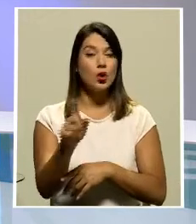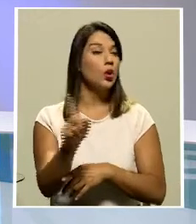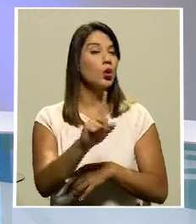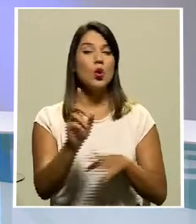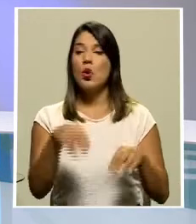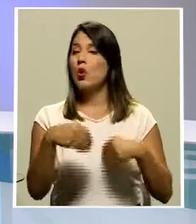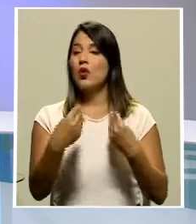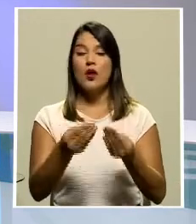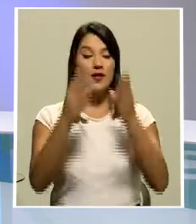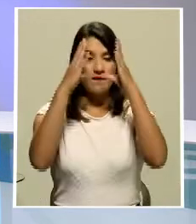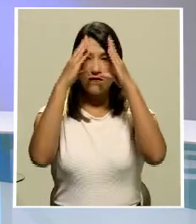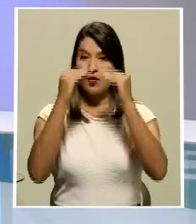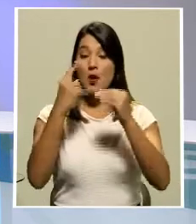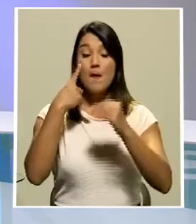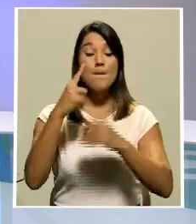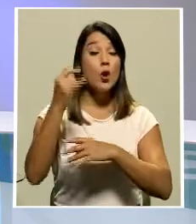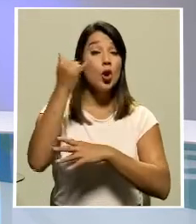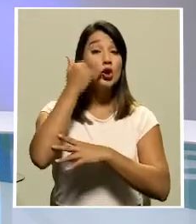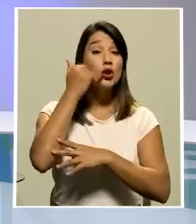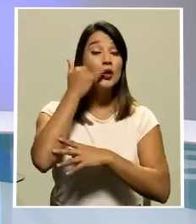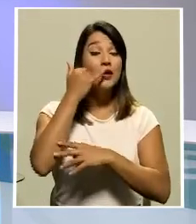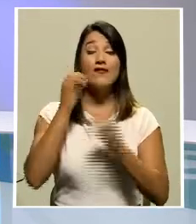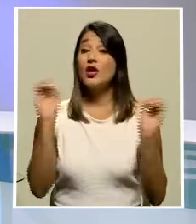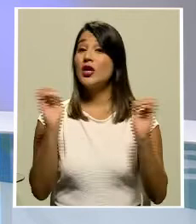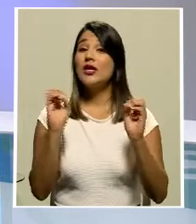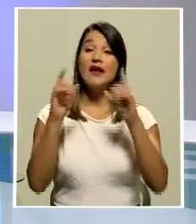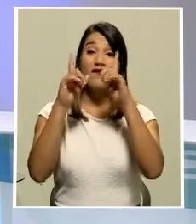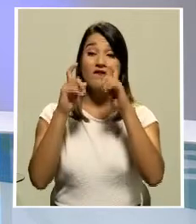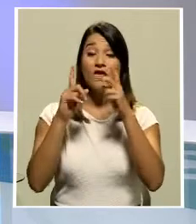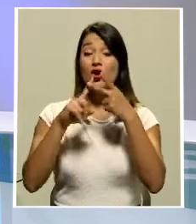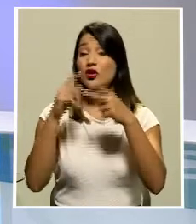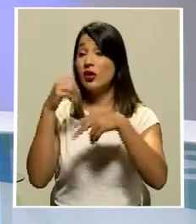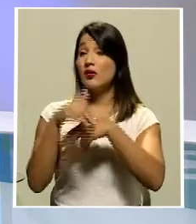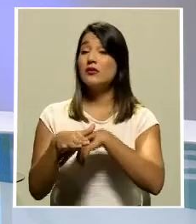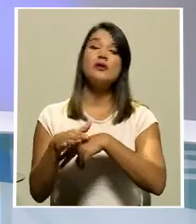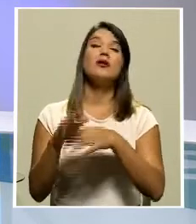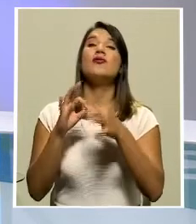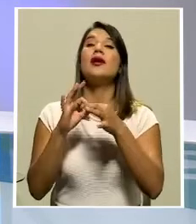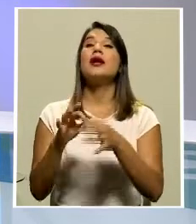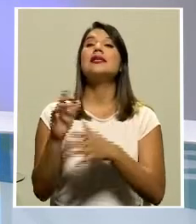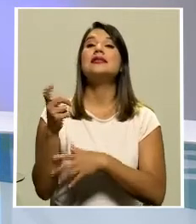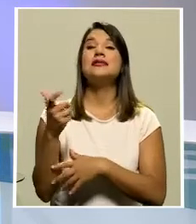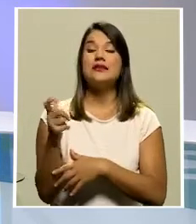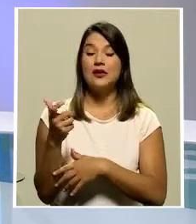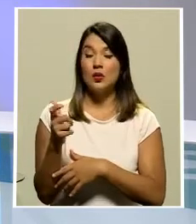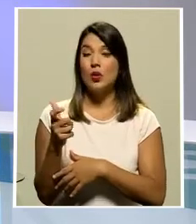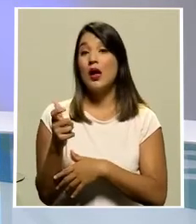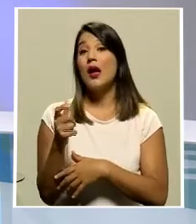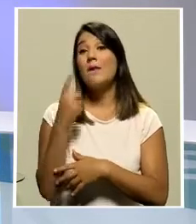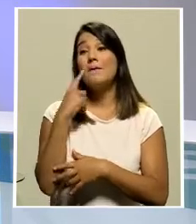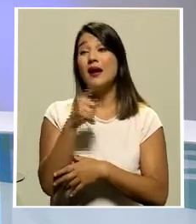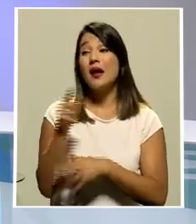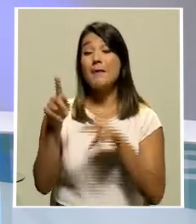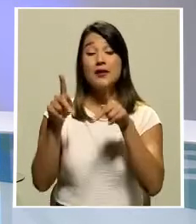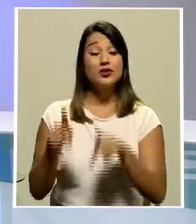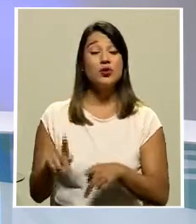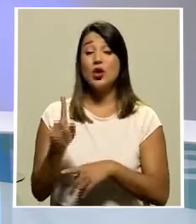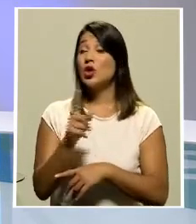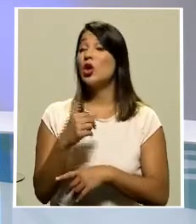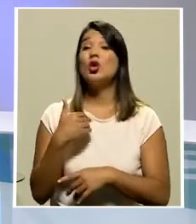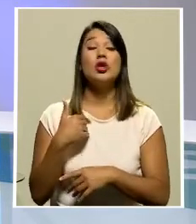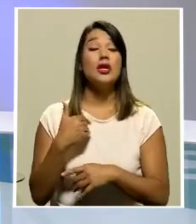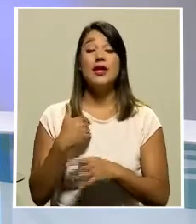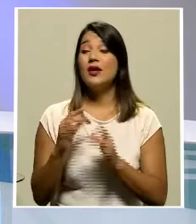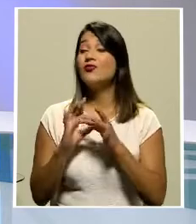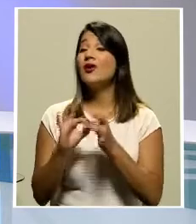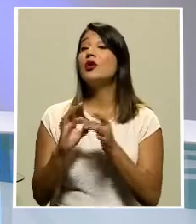brindar información vía telefónica ni fotografías de la cédula de identidad a personas ajenas a su